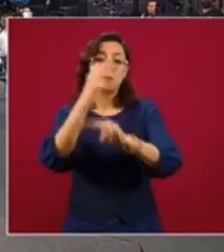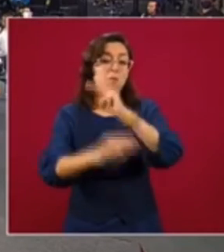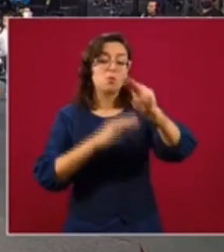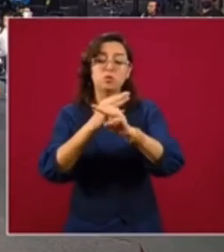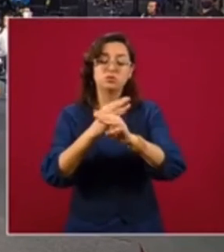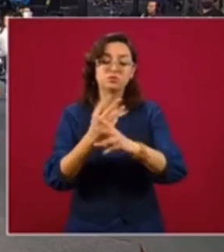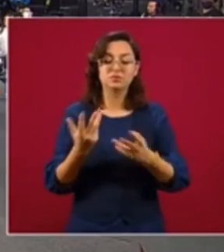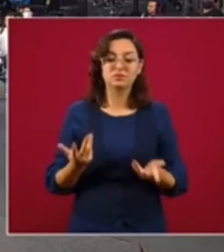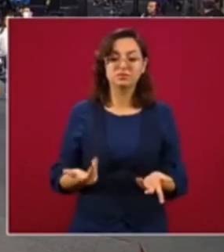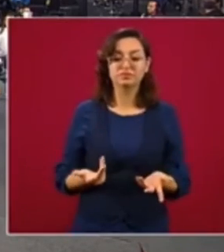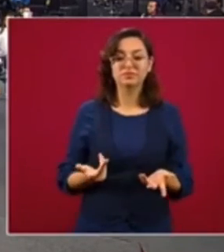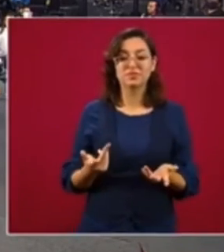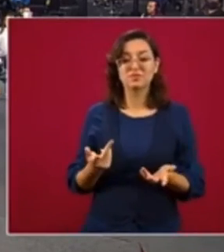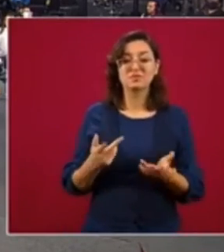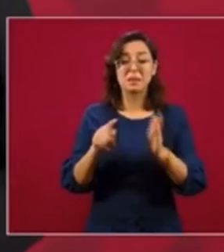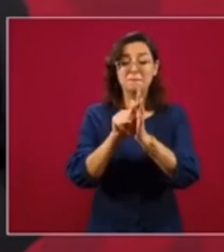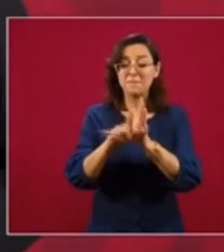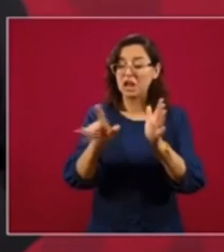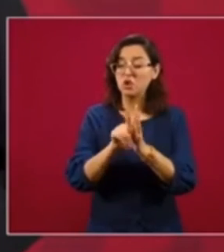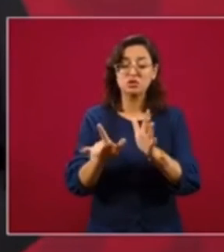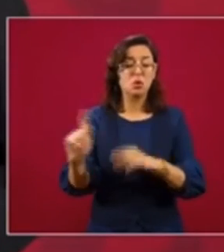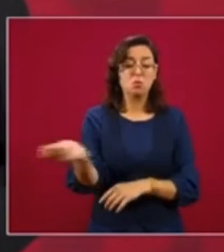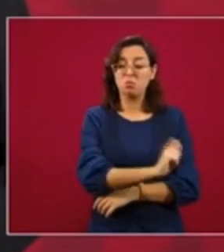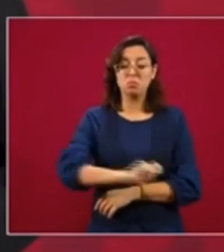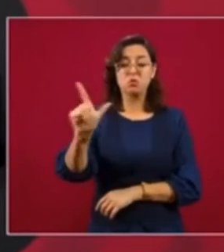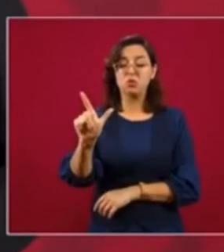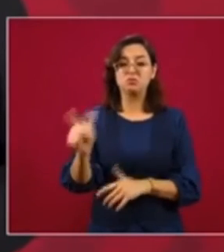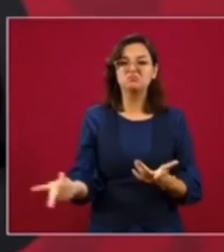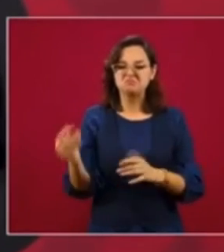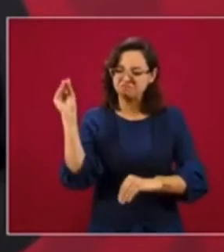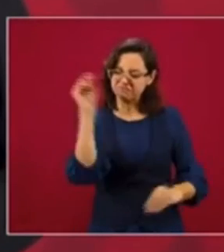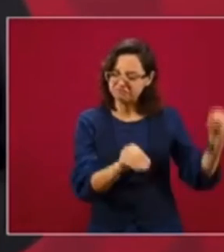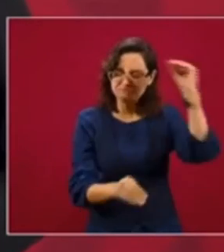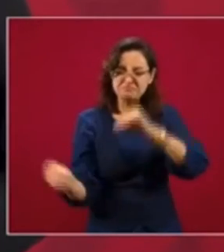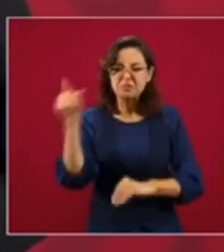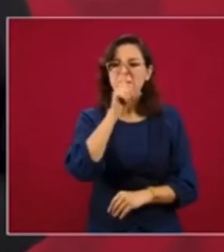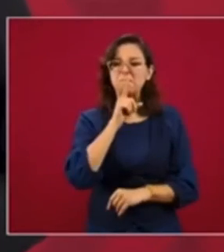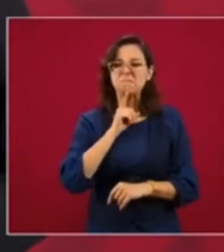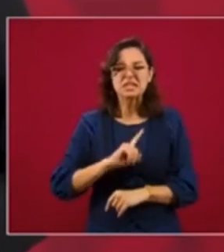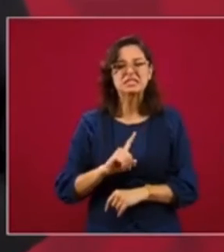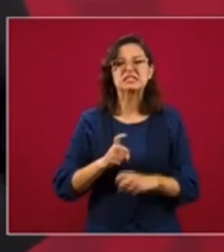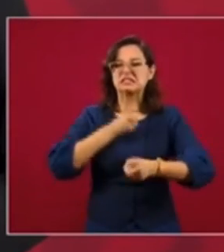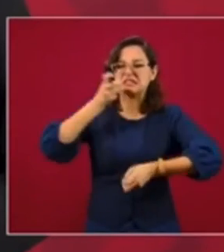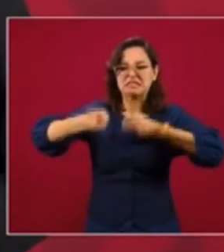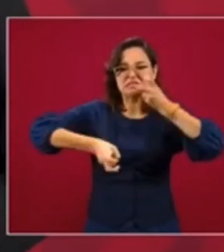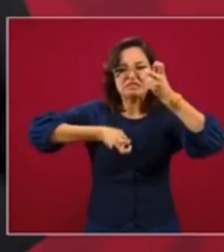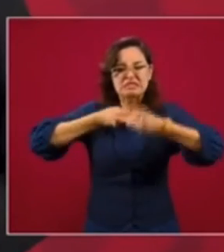películas más famosos del mundo mienten, calumnian,